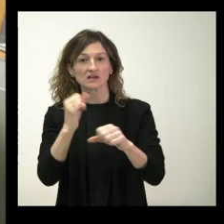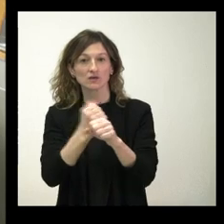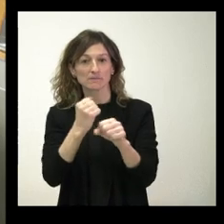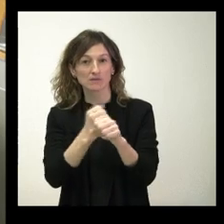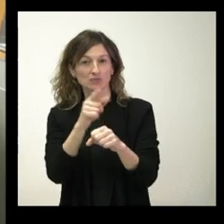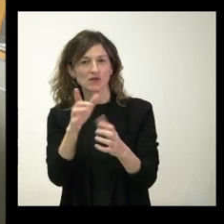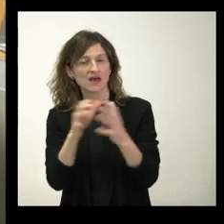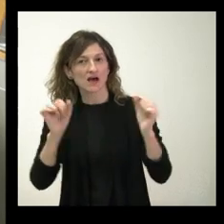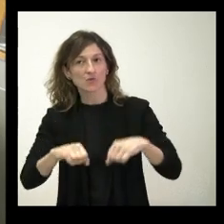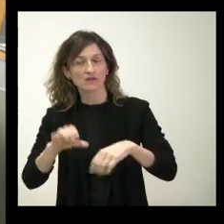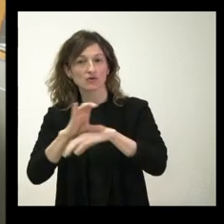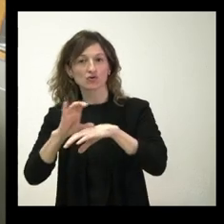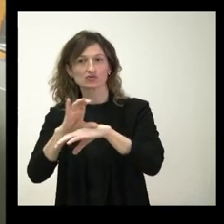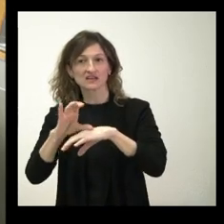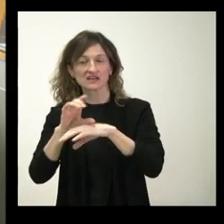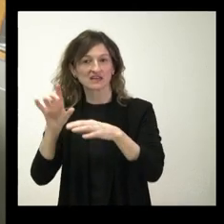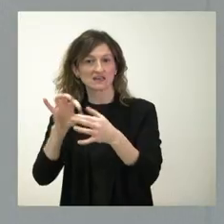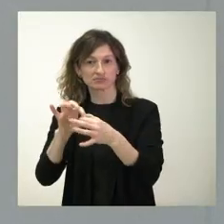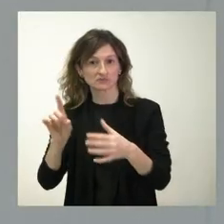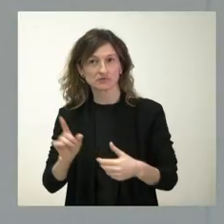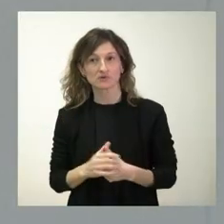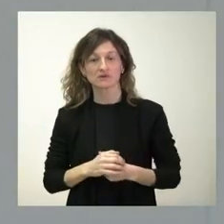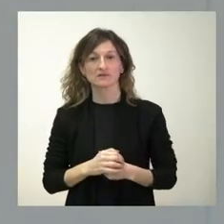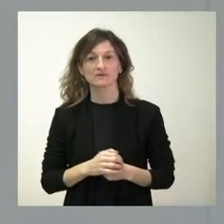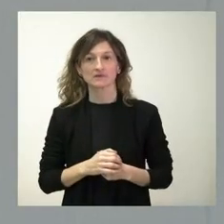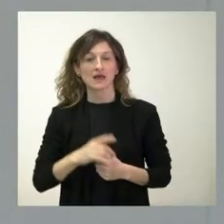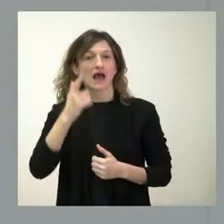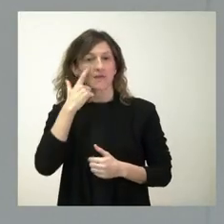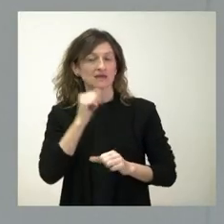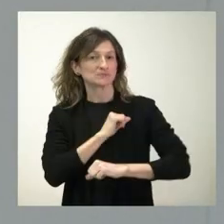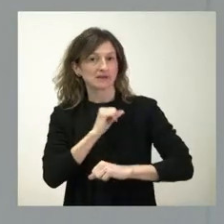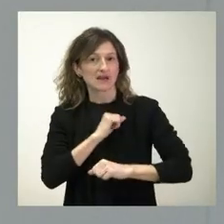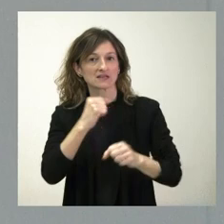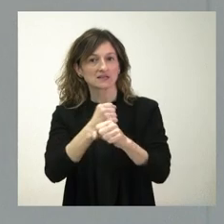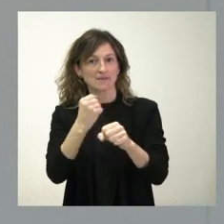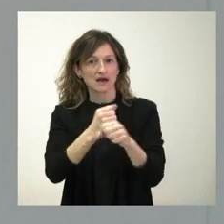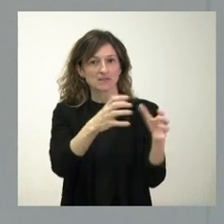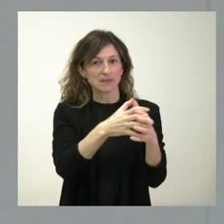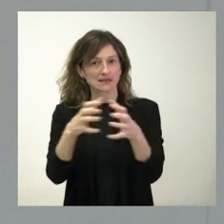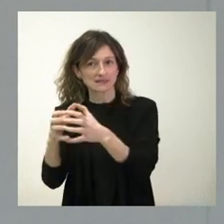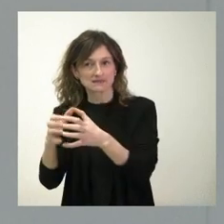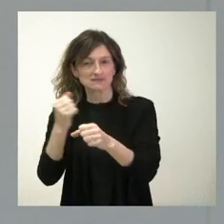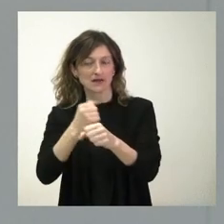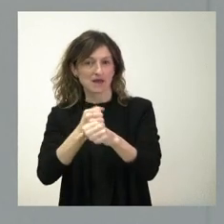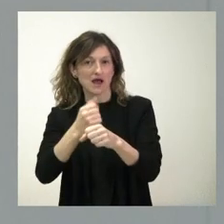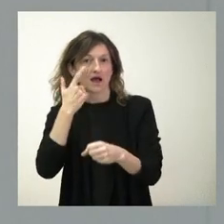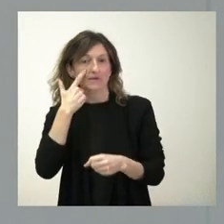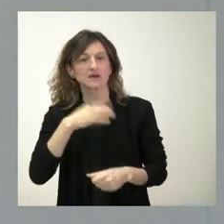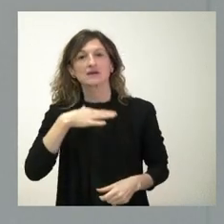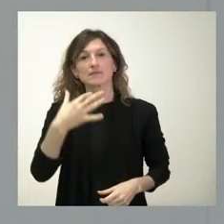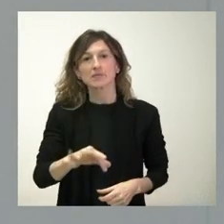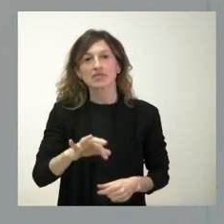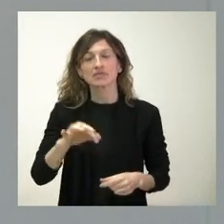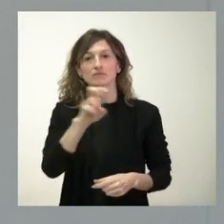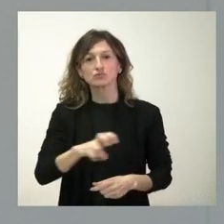que desde su consejería desde luego no será? Bueno, dejemos trabajar a las partes que tienen que abordar esta cuestión, ver si son capaces de